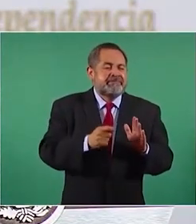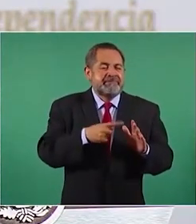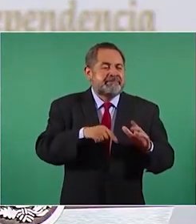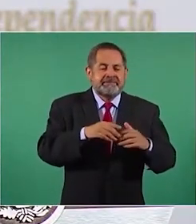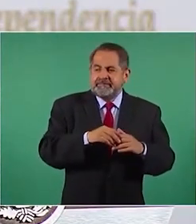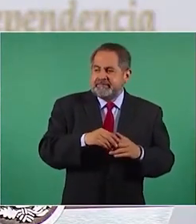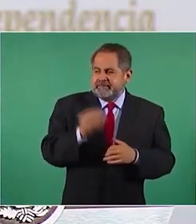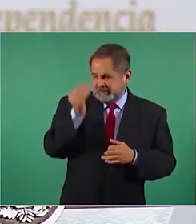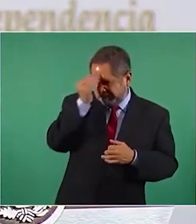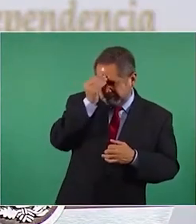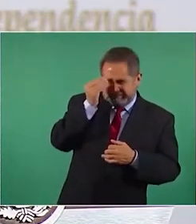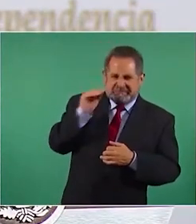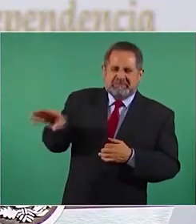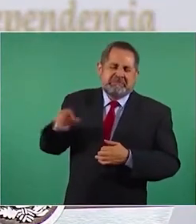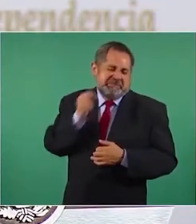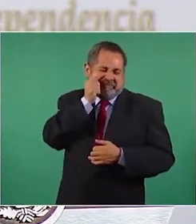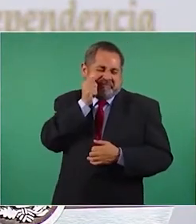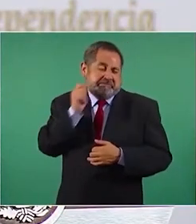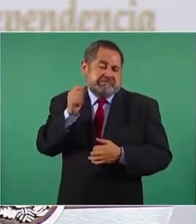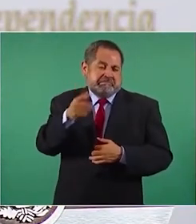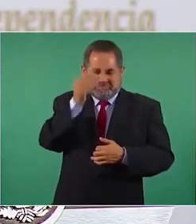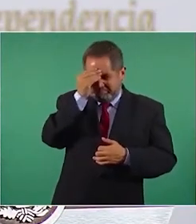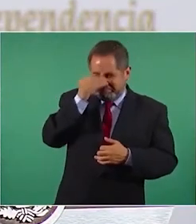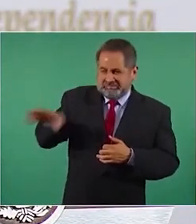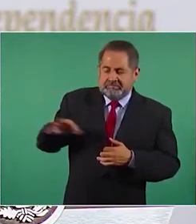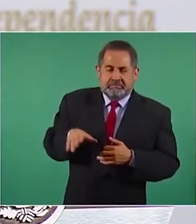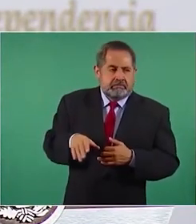Que la calumnia cuando no mancha tizna.